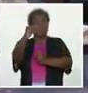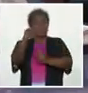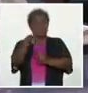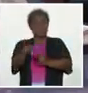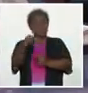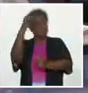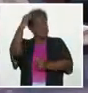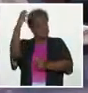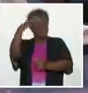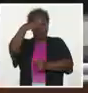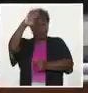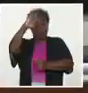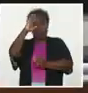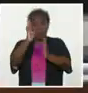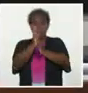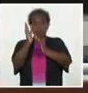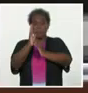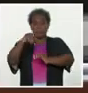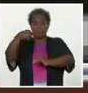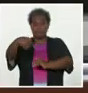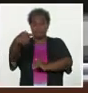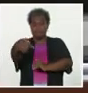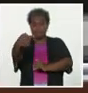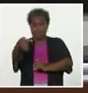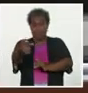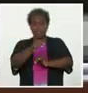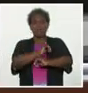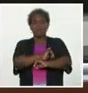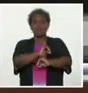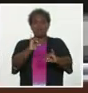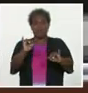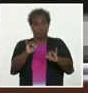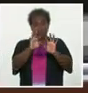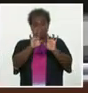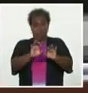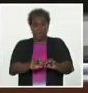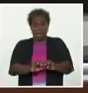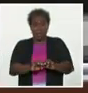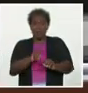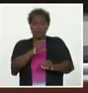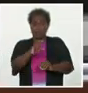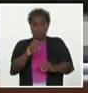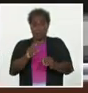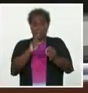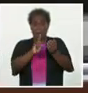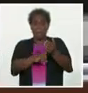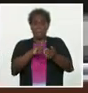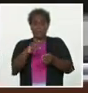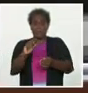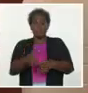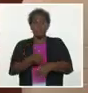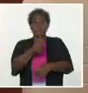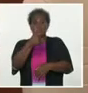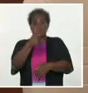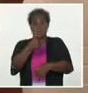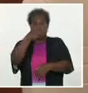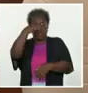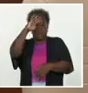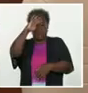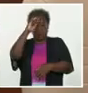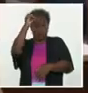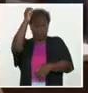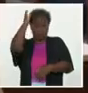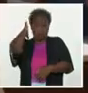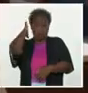cubano para los próximos meses, informó el primer secretario del comité central del partido y presidente de la república Miguel Díaz